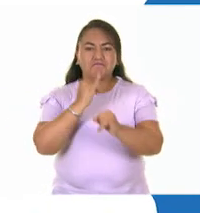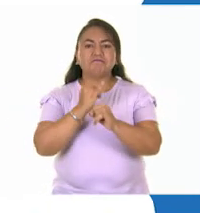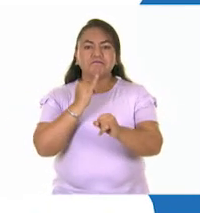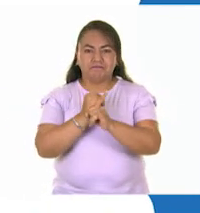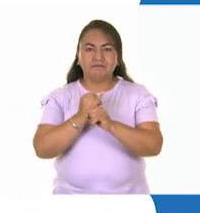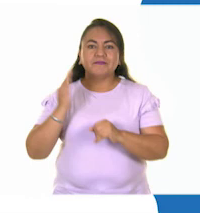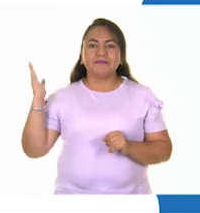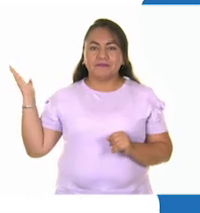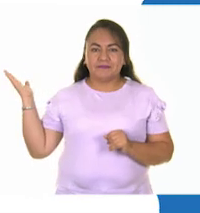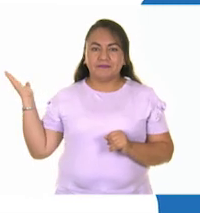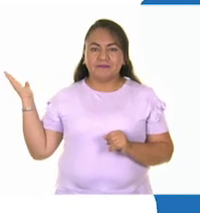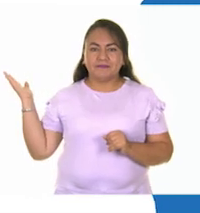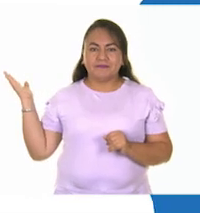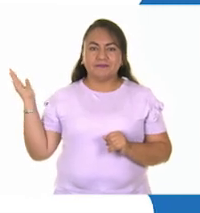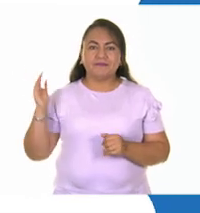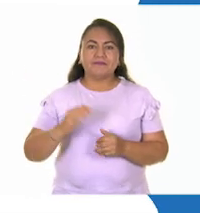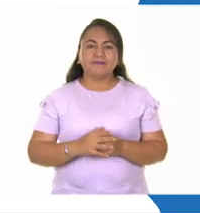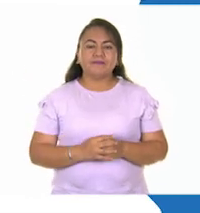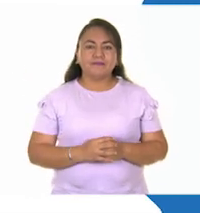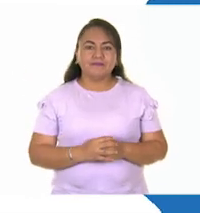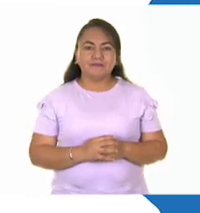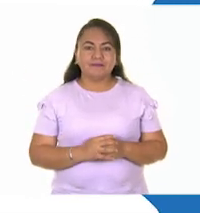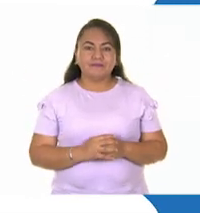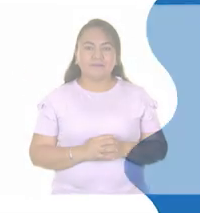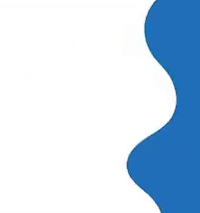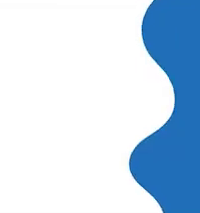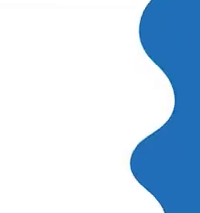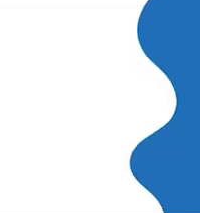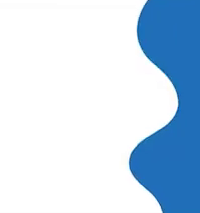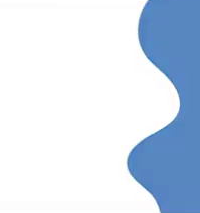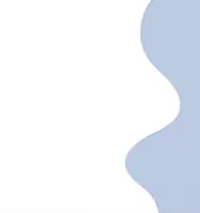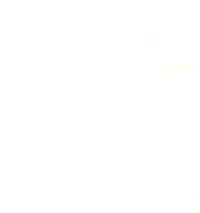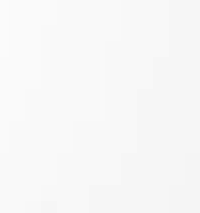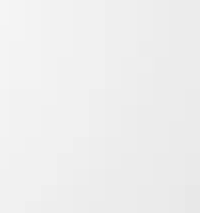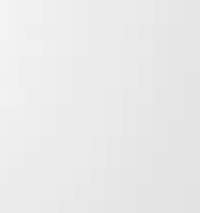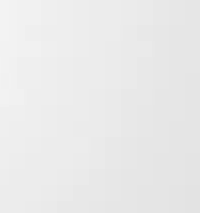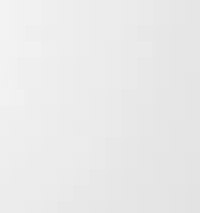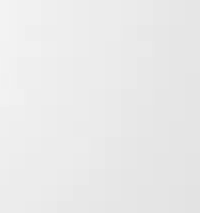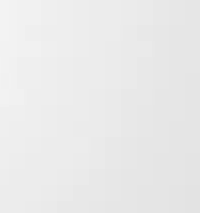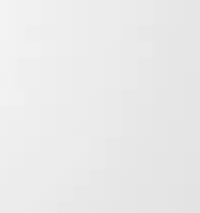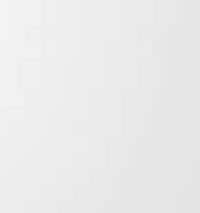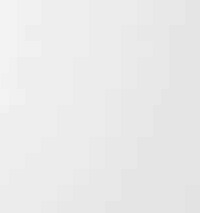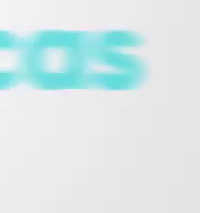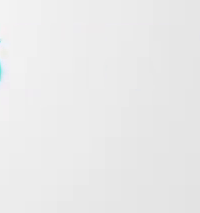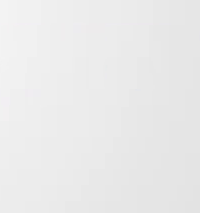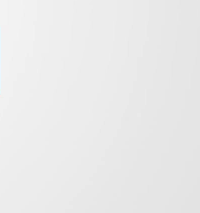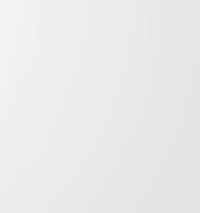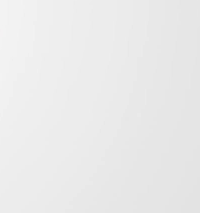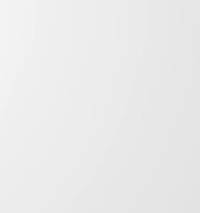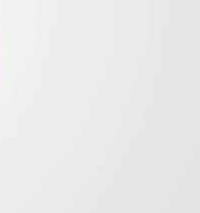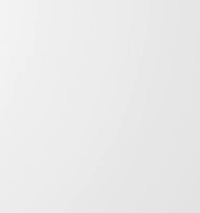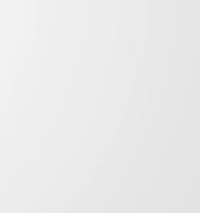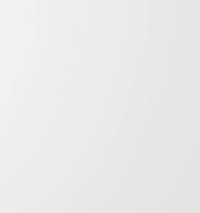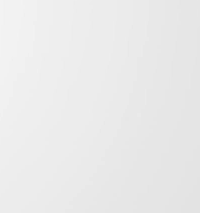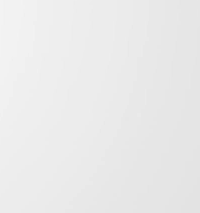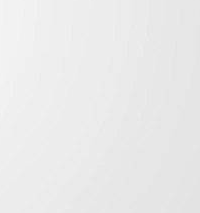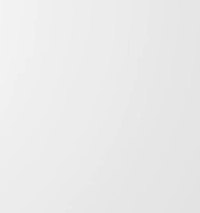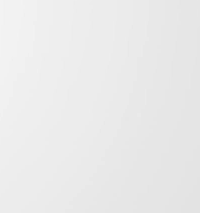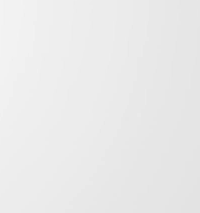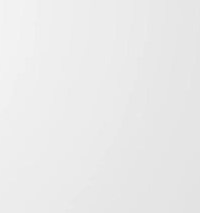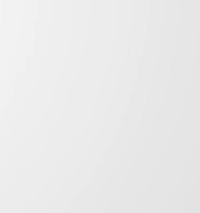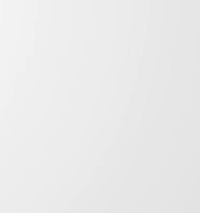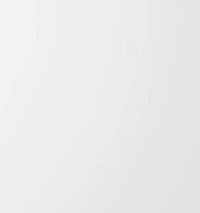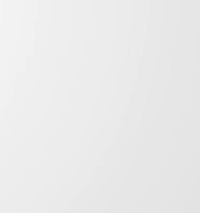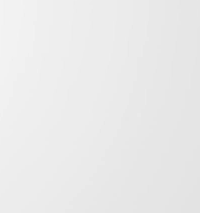liga. Aprende en Casa.cep.gob.mx Aprende en Casa